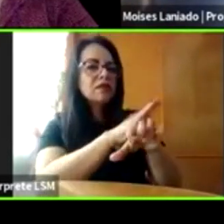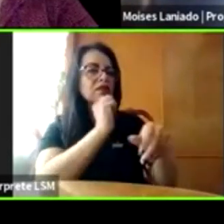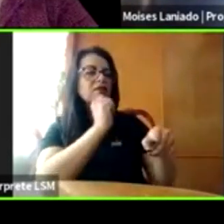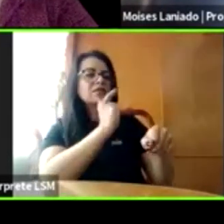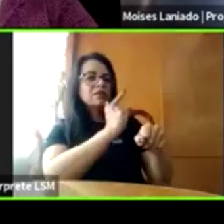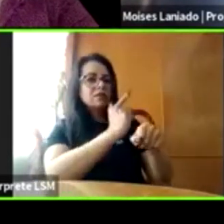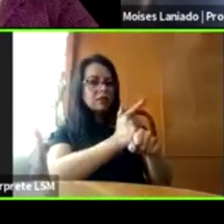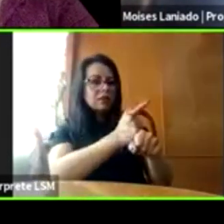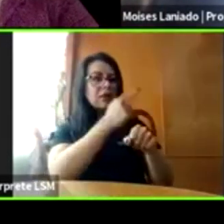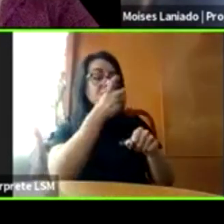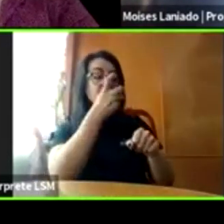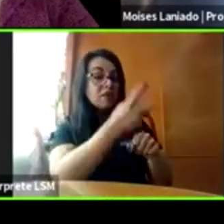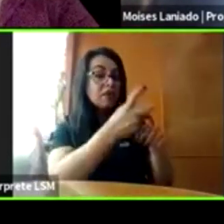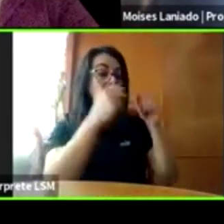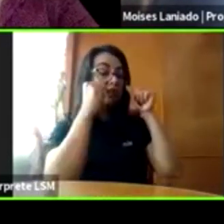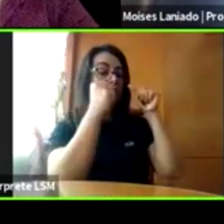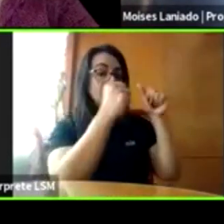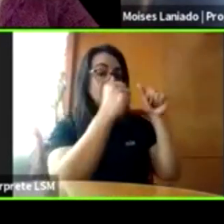tomar en cuenta.